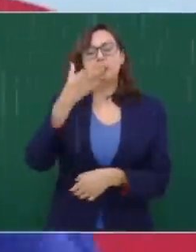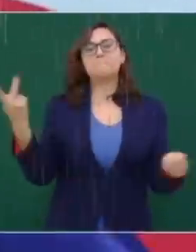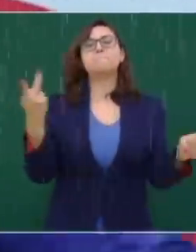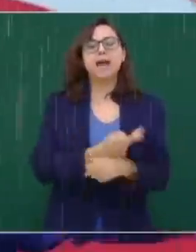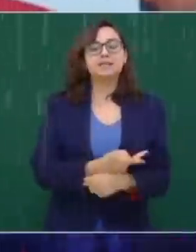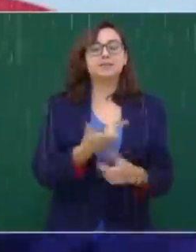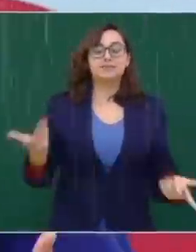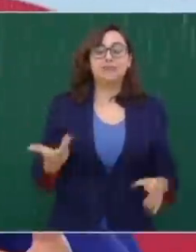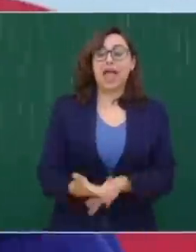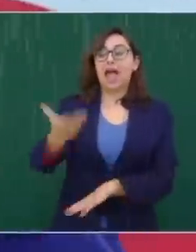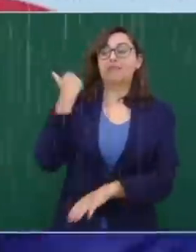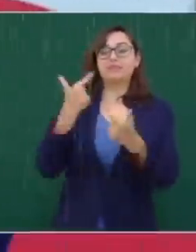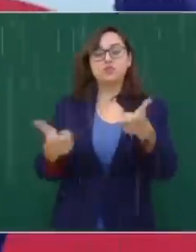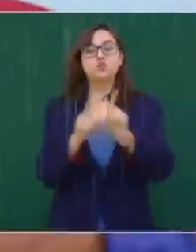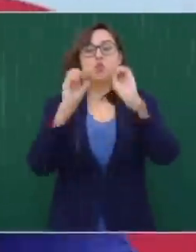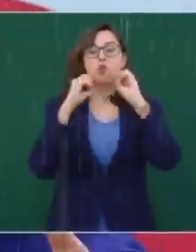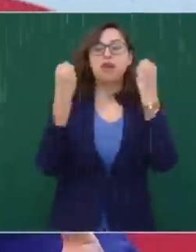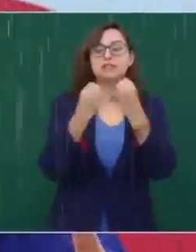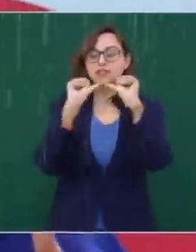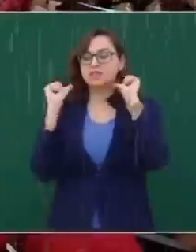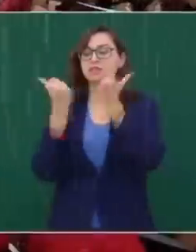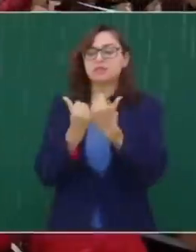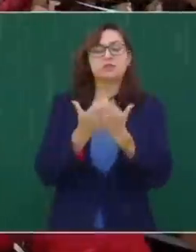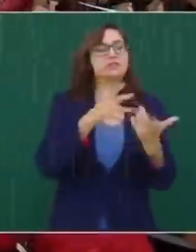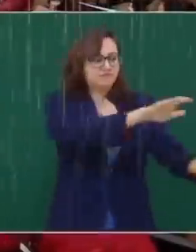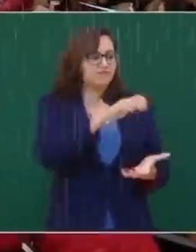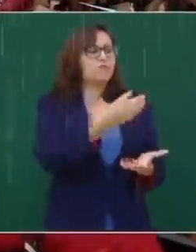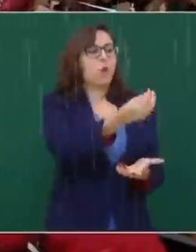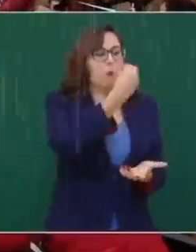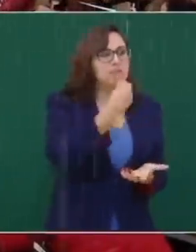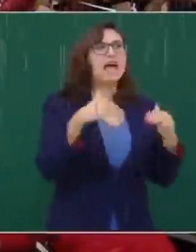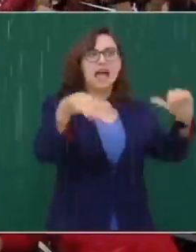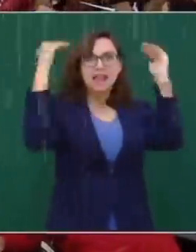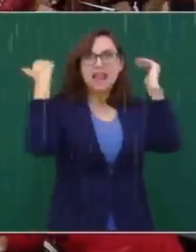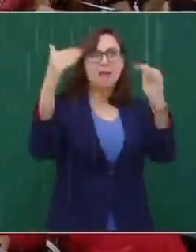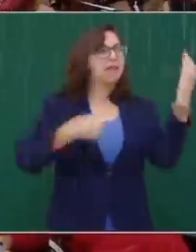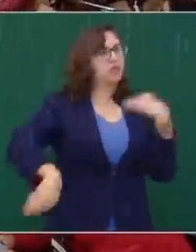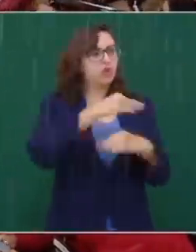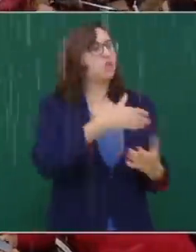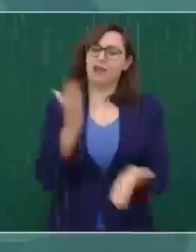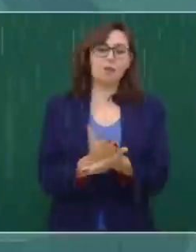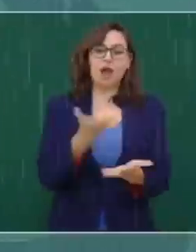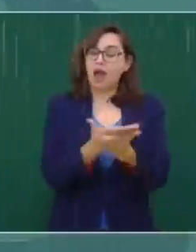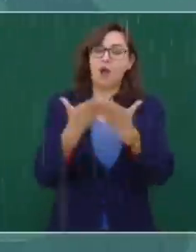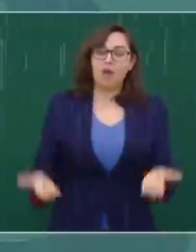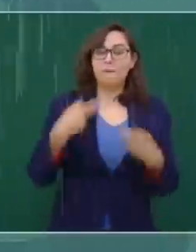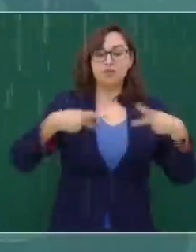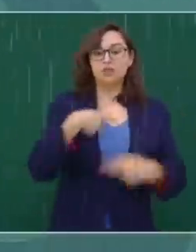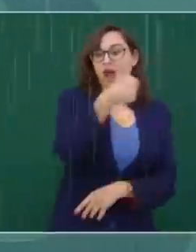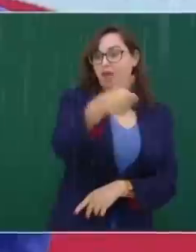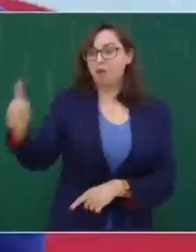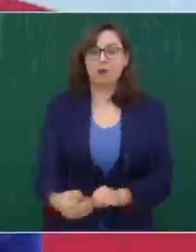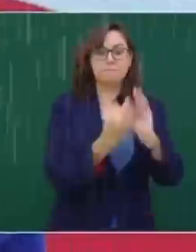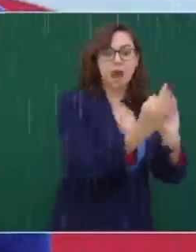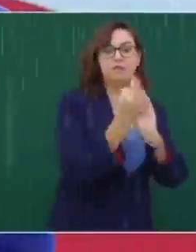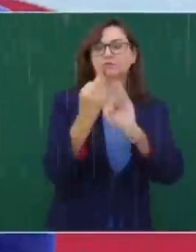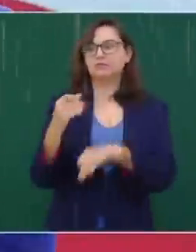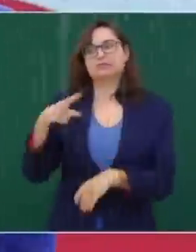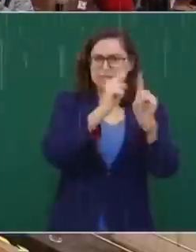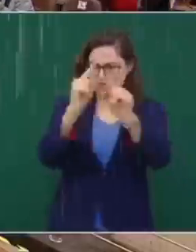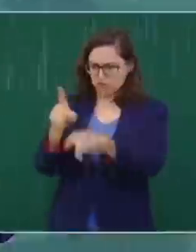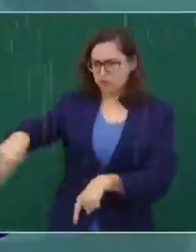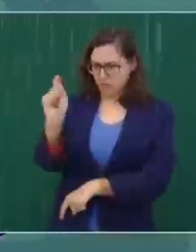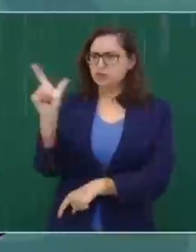que eran las que recibían las despensas, las láminas de zinc, ya no pueden hacerlo. Y estas organizaciones se molestan.